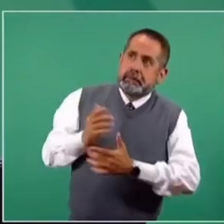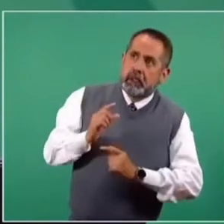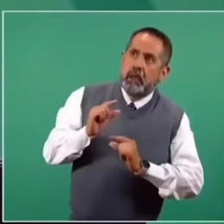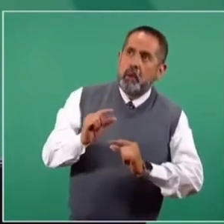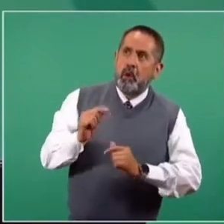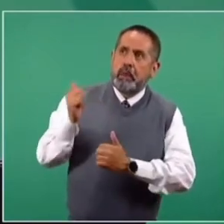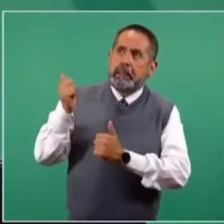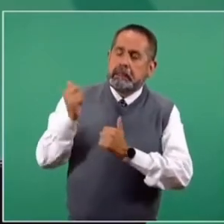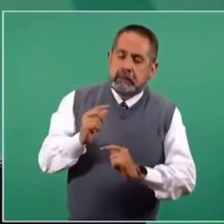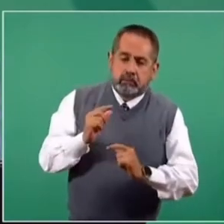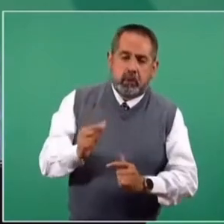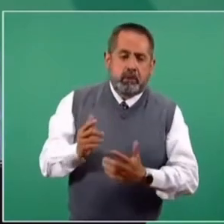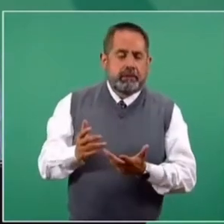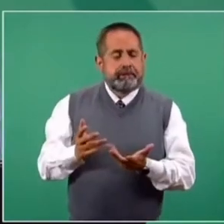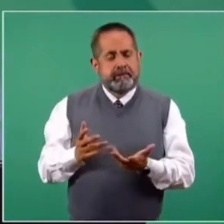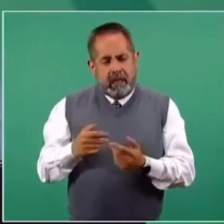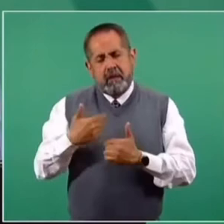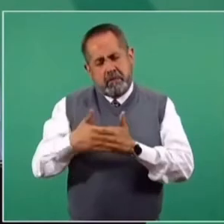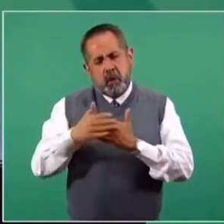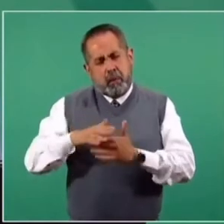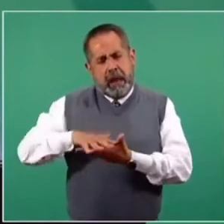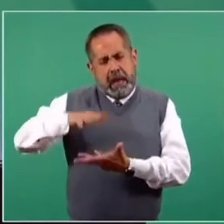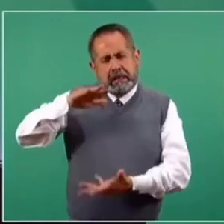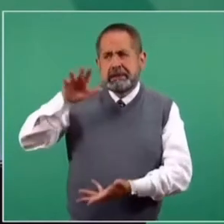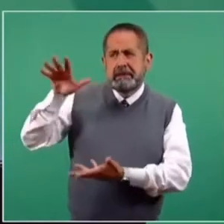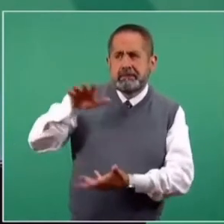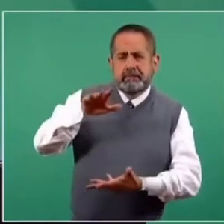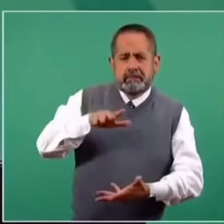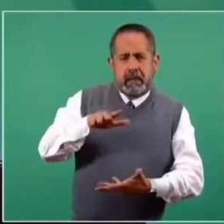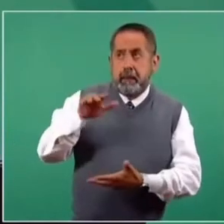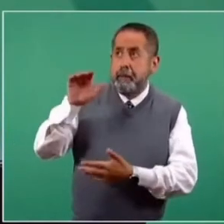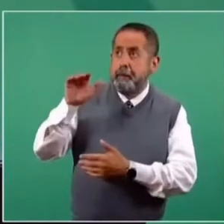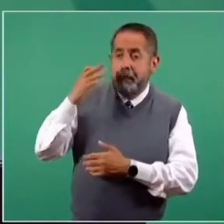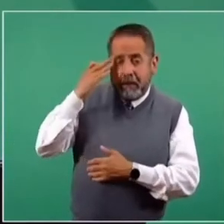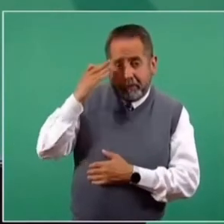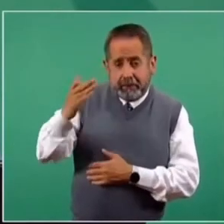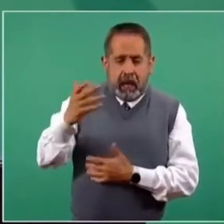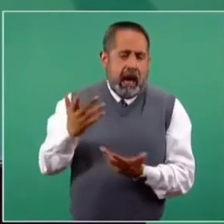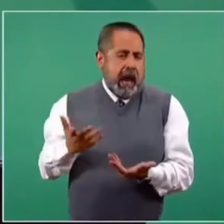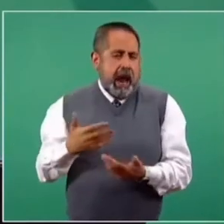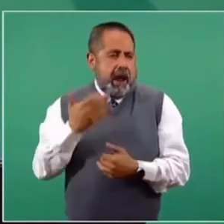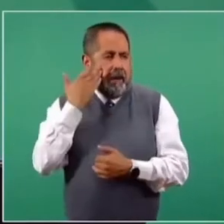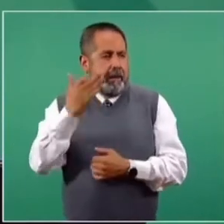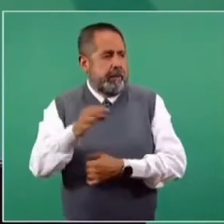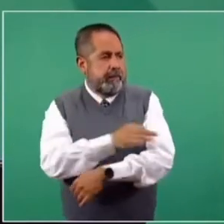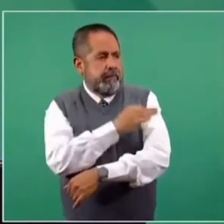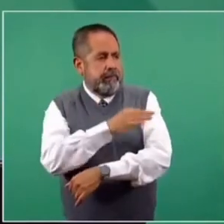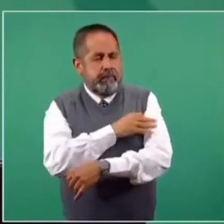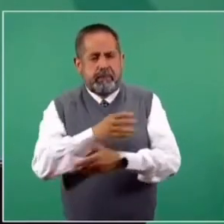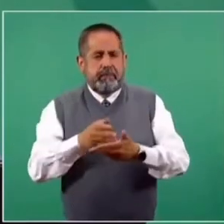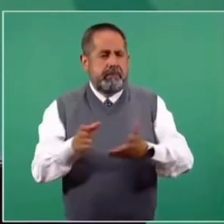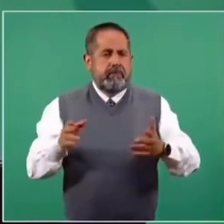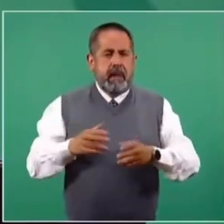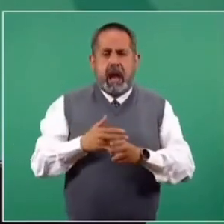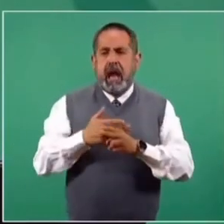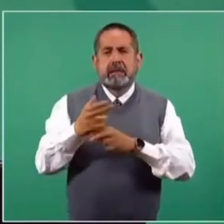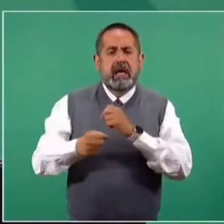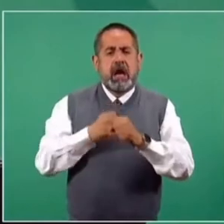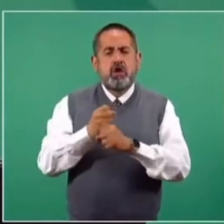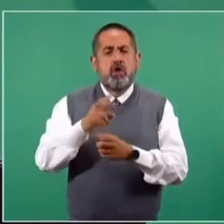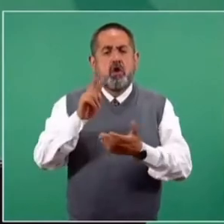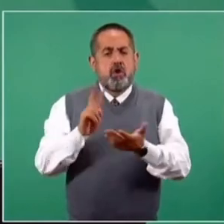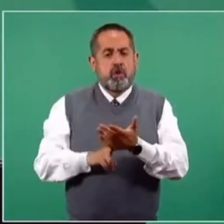la que están llegando, aunque va a ir aumentando, nos llevará a vacunar a toda la población programada hasta el final del